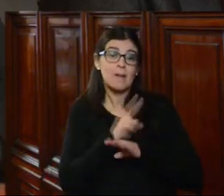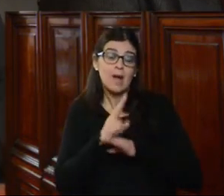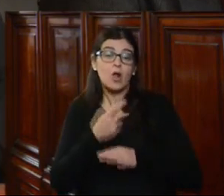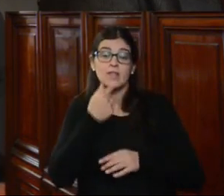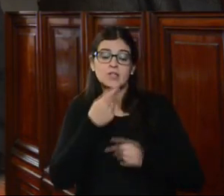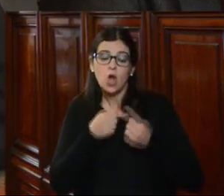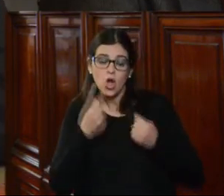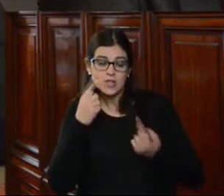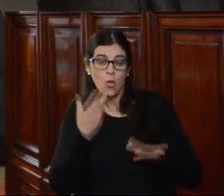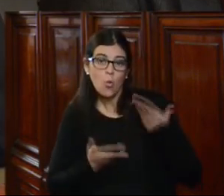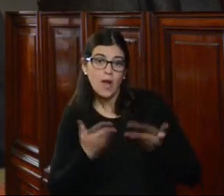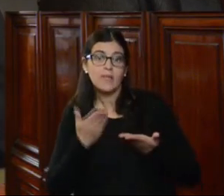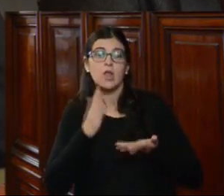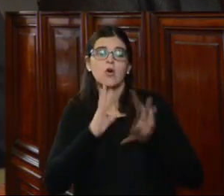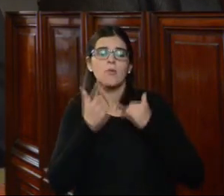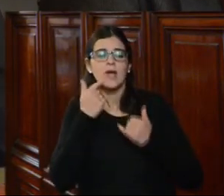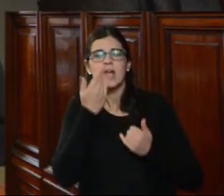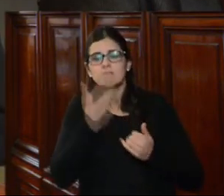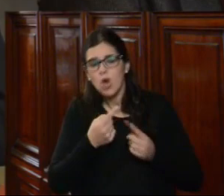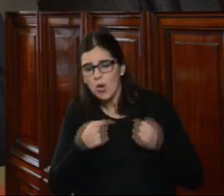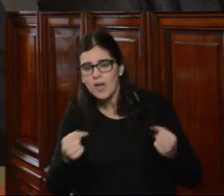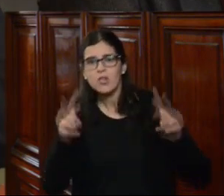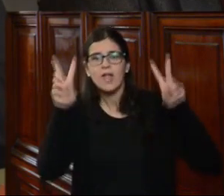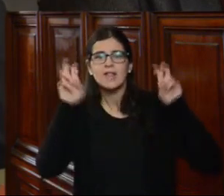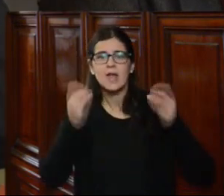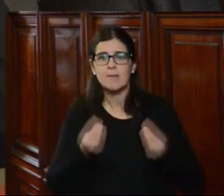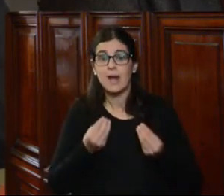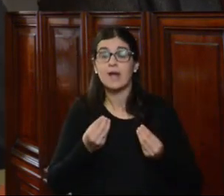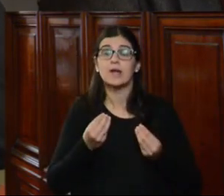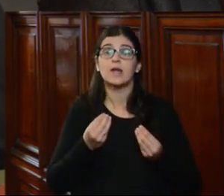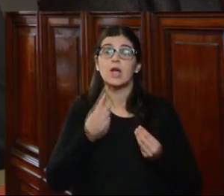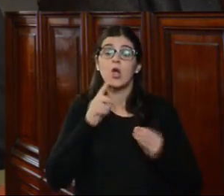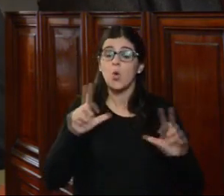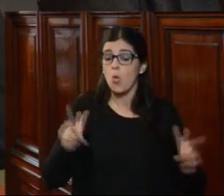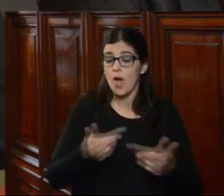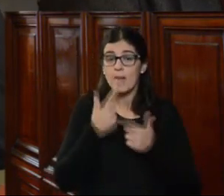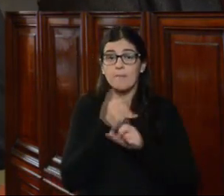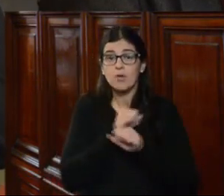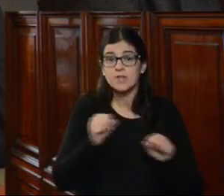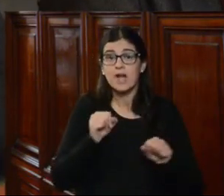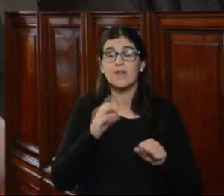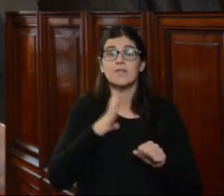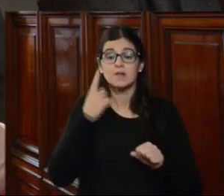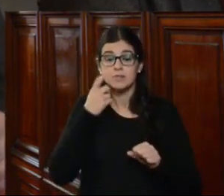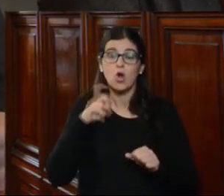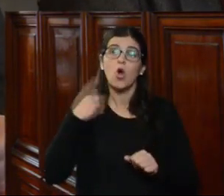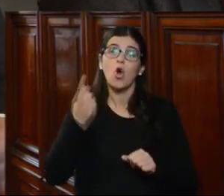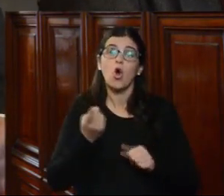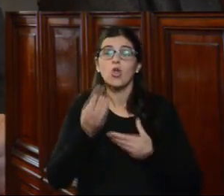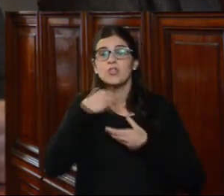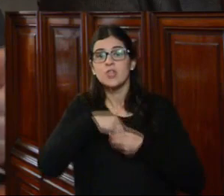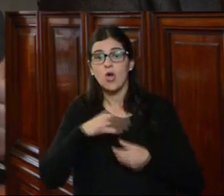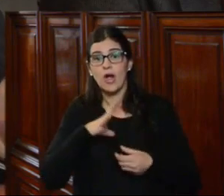hace cosa juzgada sobre el objeto del tema, es decir, no hay posibilidad de ocurrir a otra vía interna,